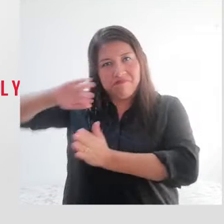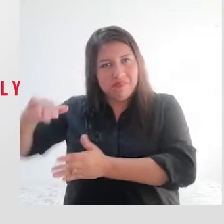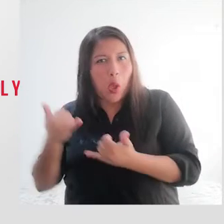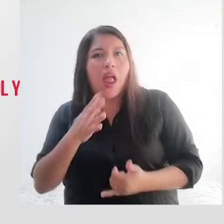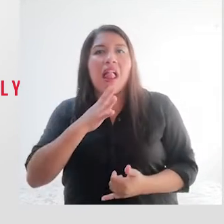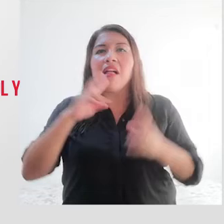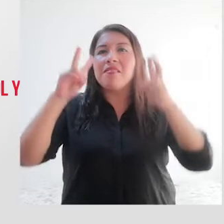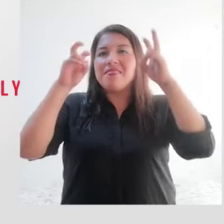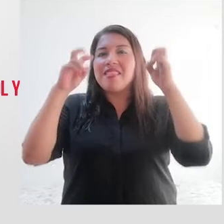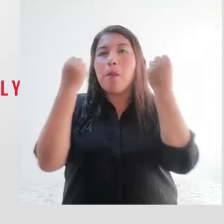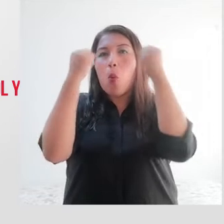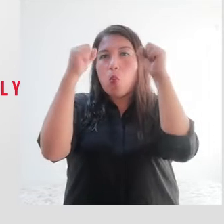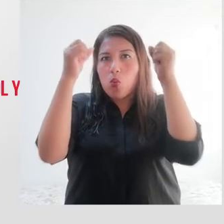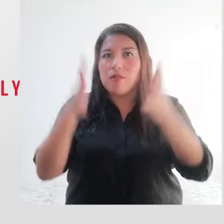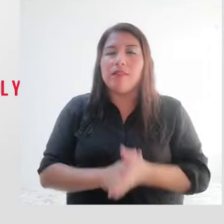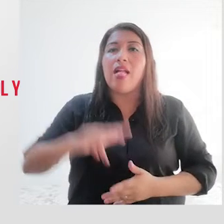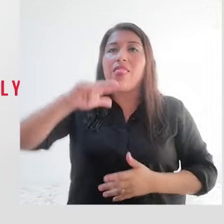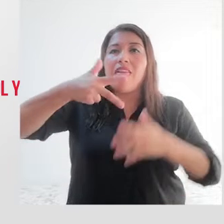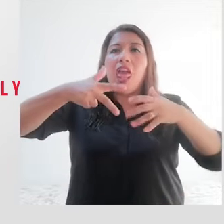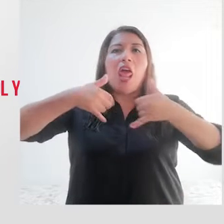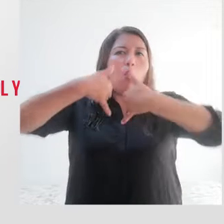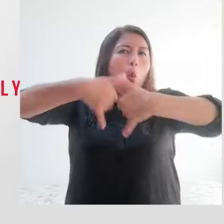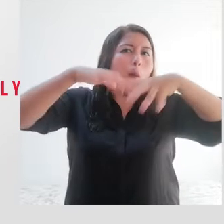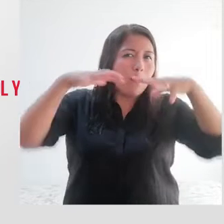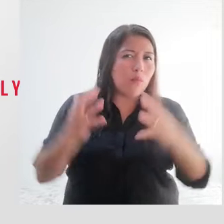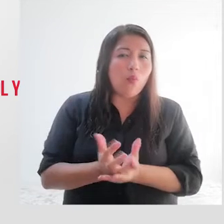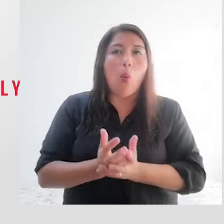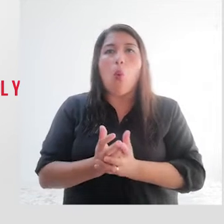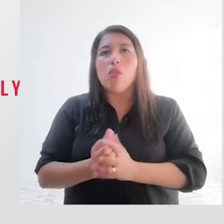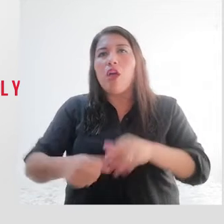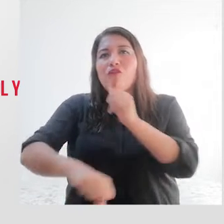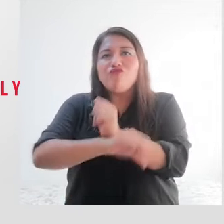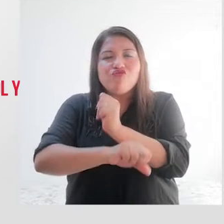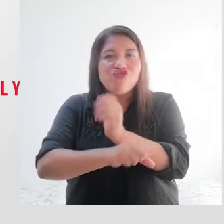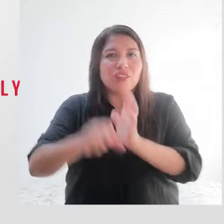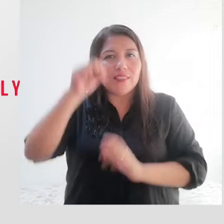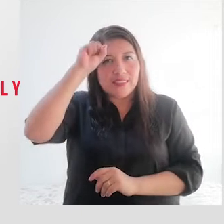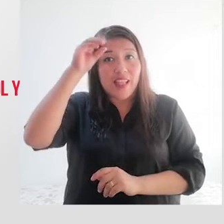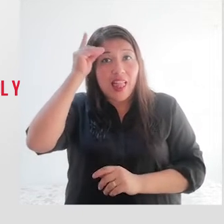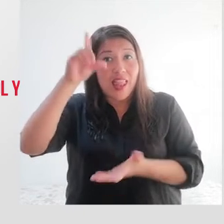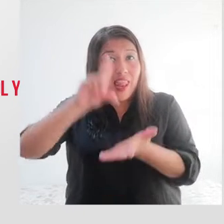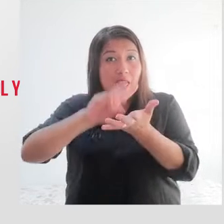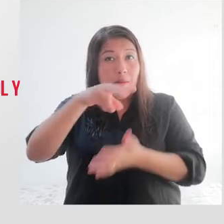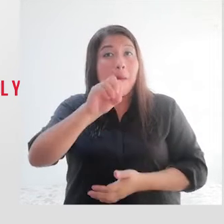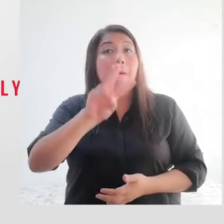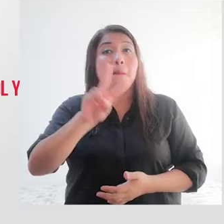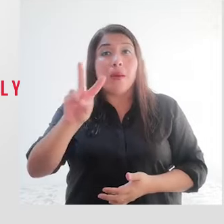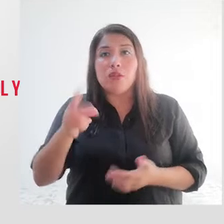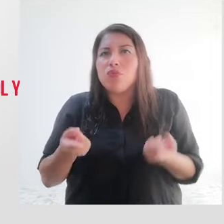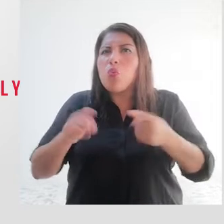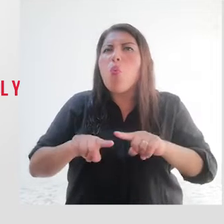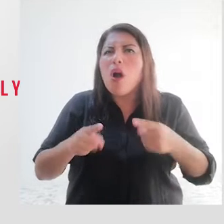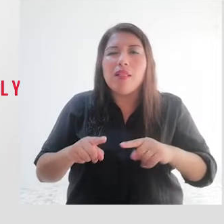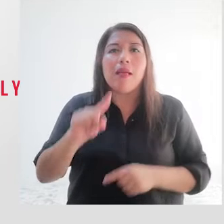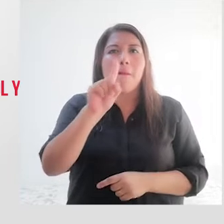tema deportivo de la tercera Copa del Mundo de Futsal Down Lima 2022 que se llevará a cabo